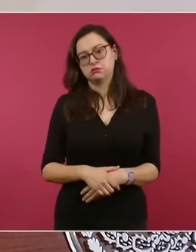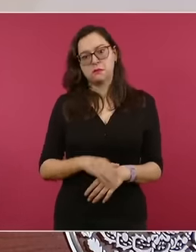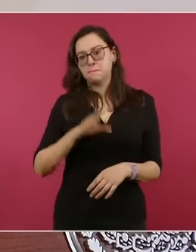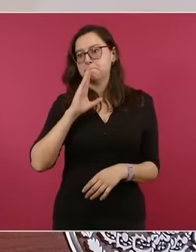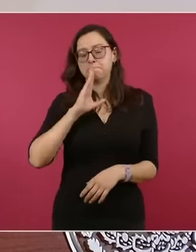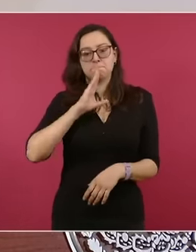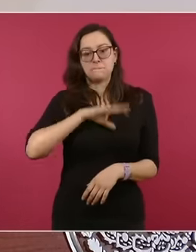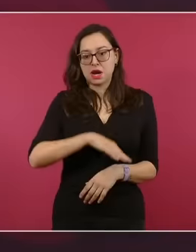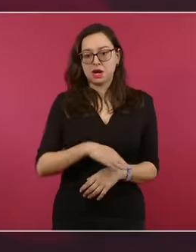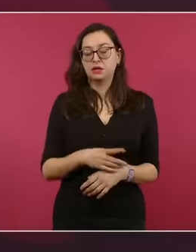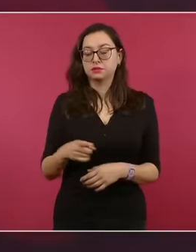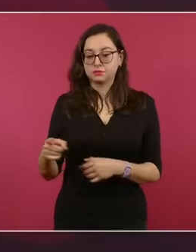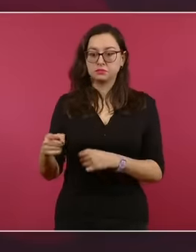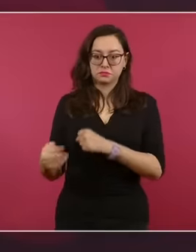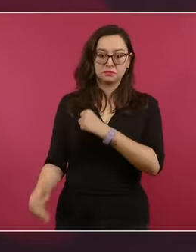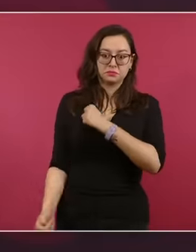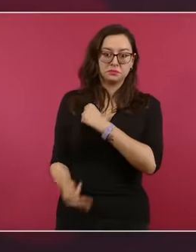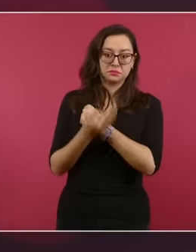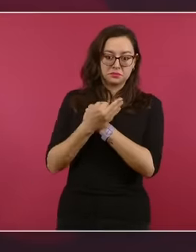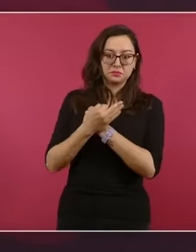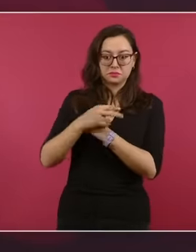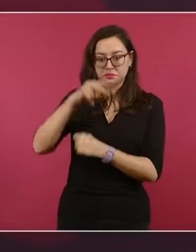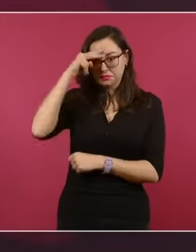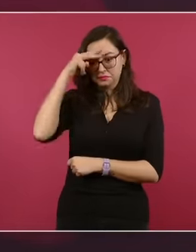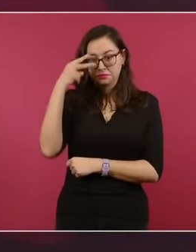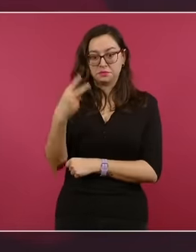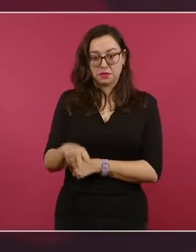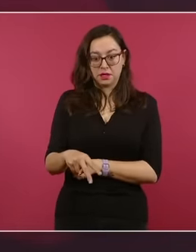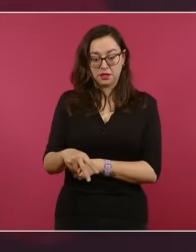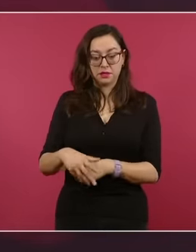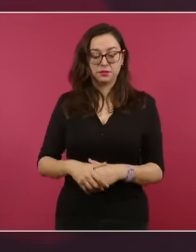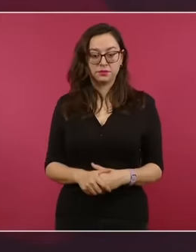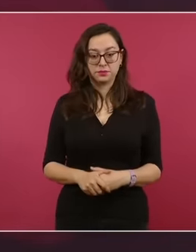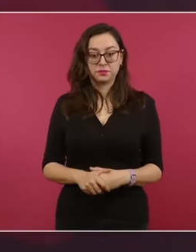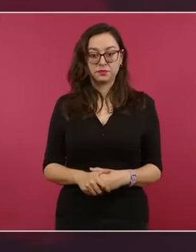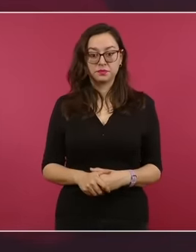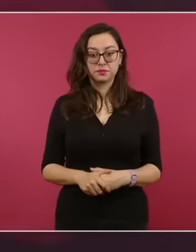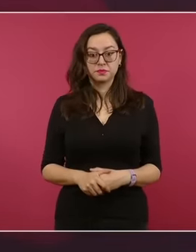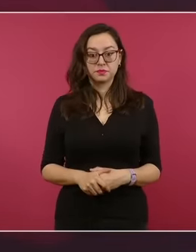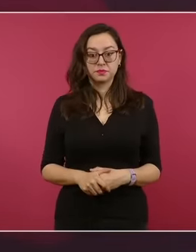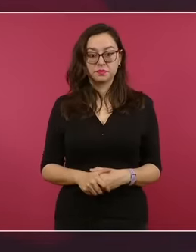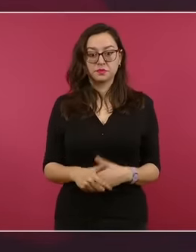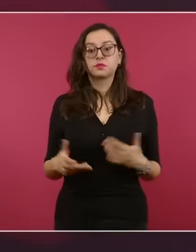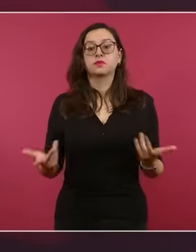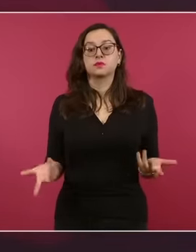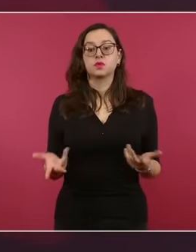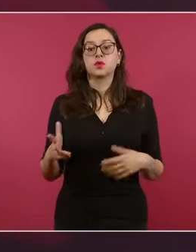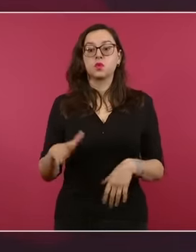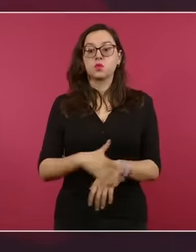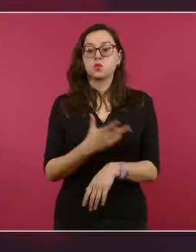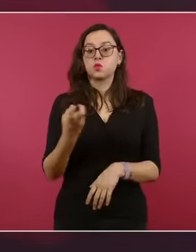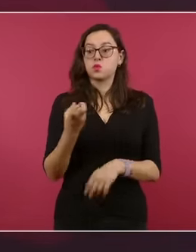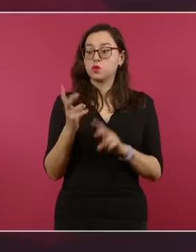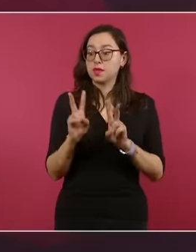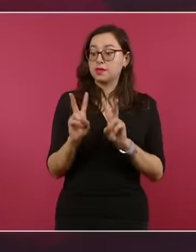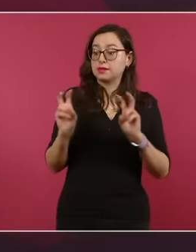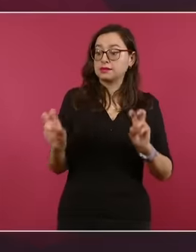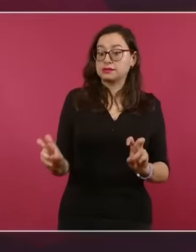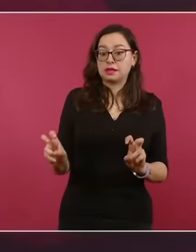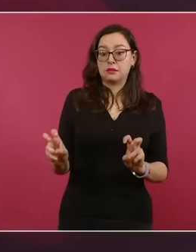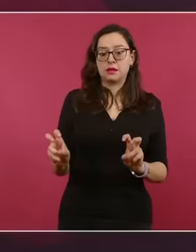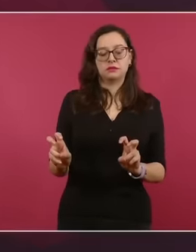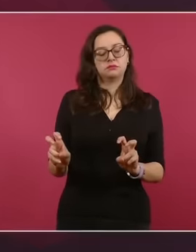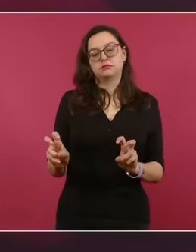México en la OEA, porque esto va más allá de